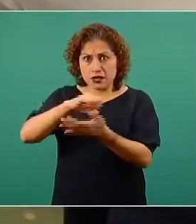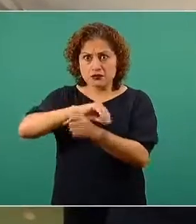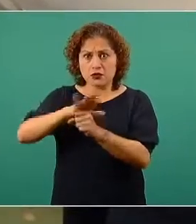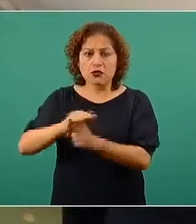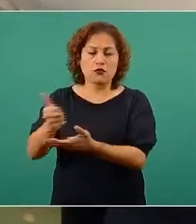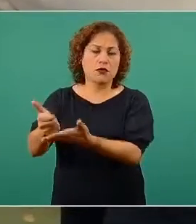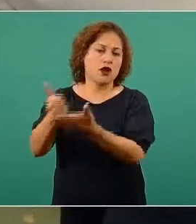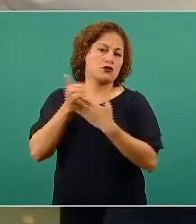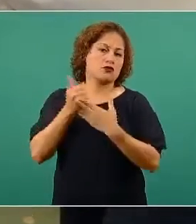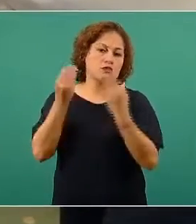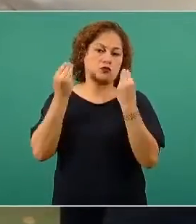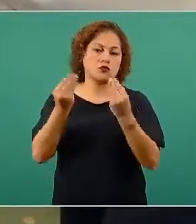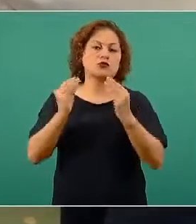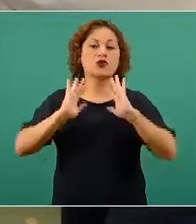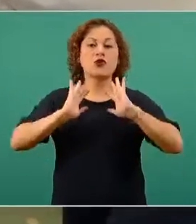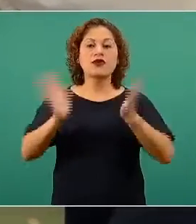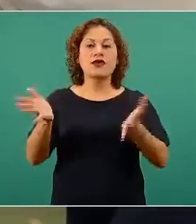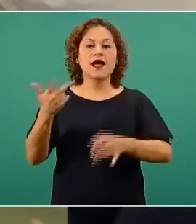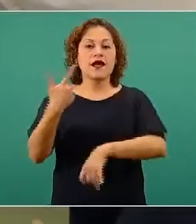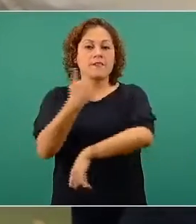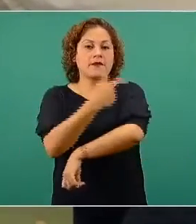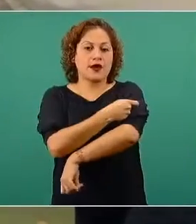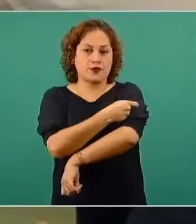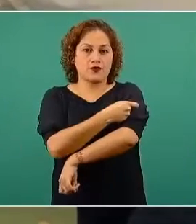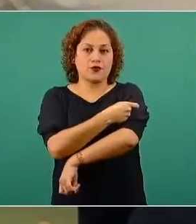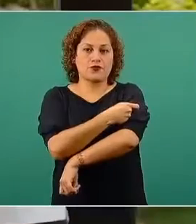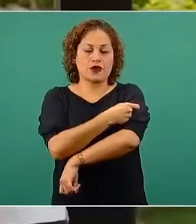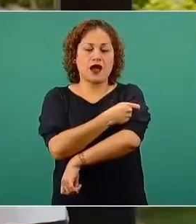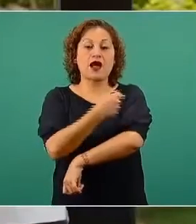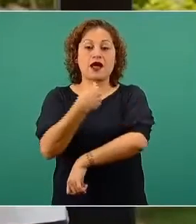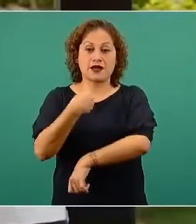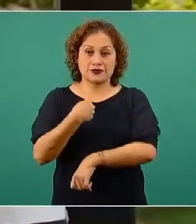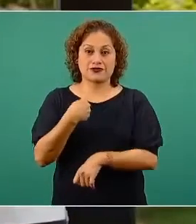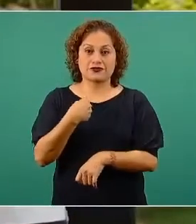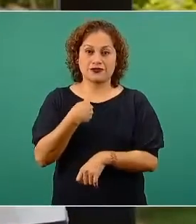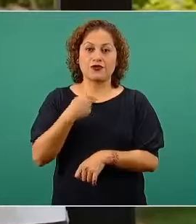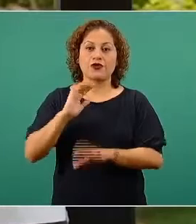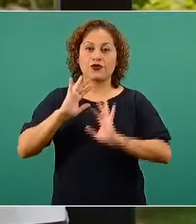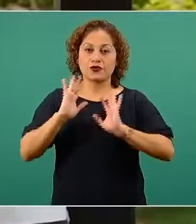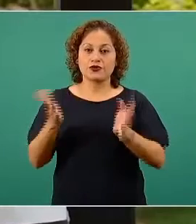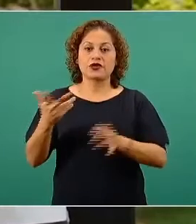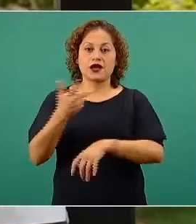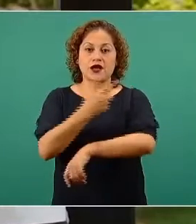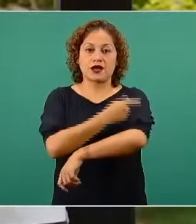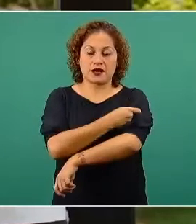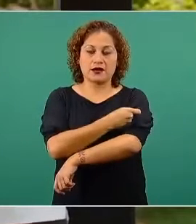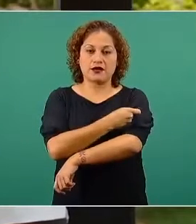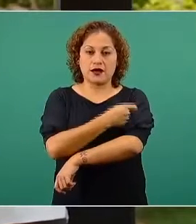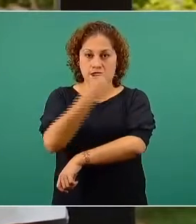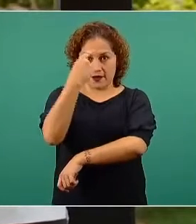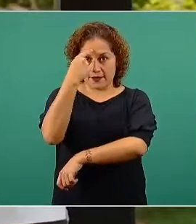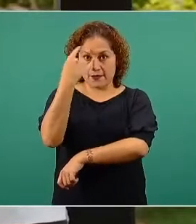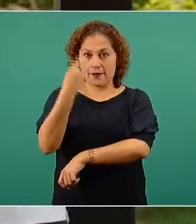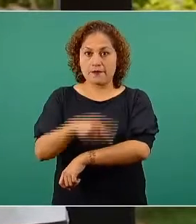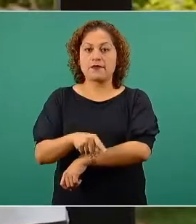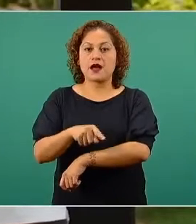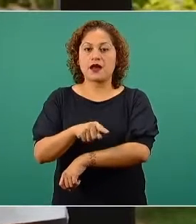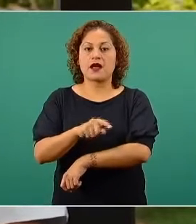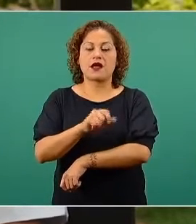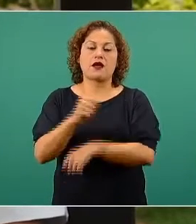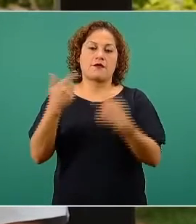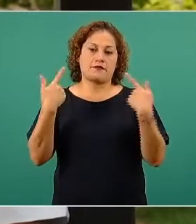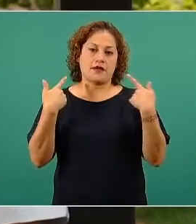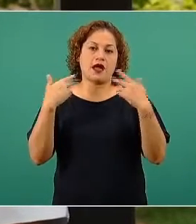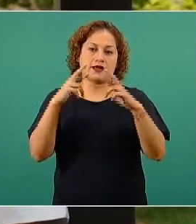encuentro vacunado. Recibí la vacuna por medio de la promoción que se le dio a los maestros.